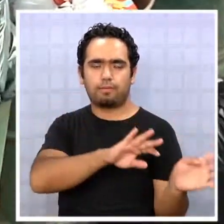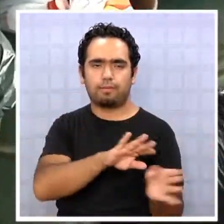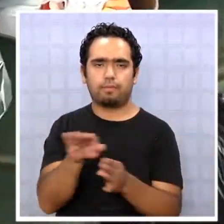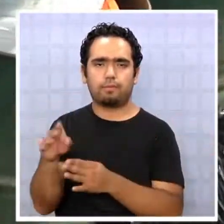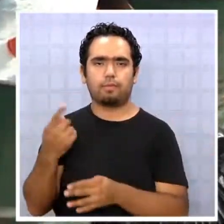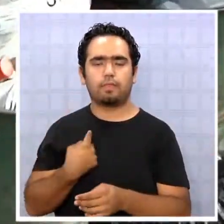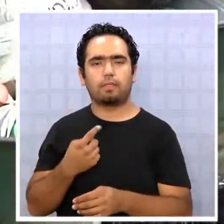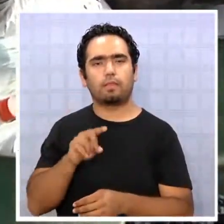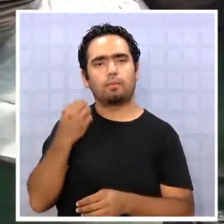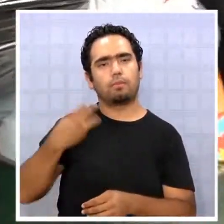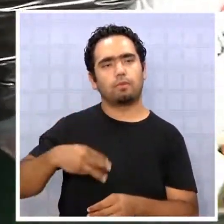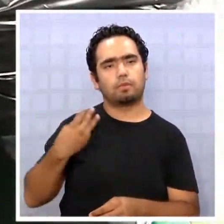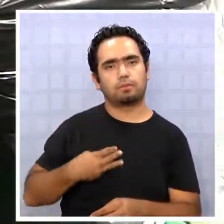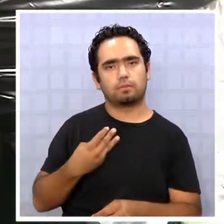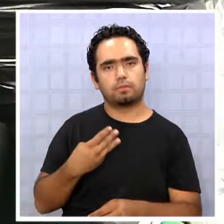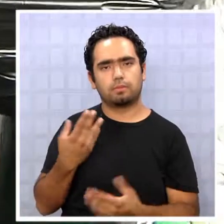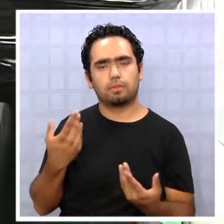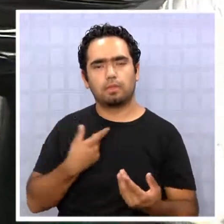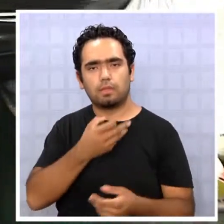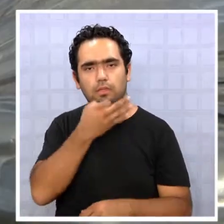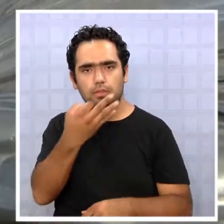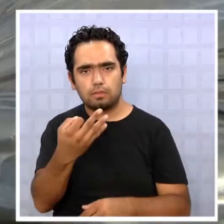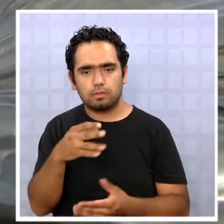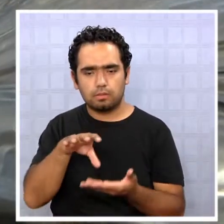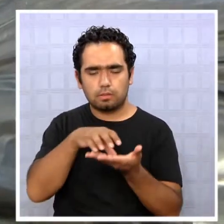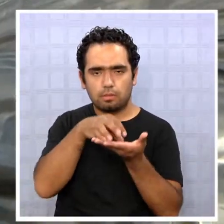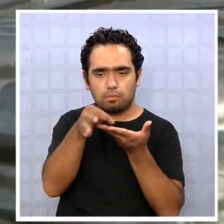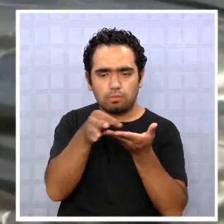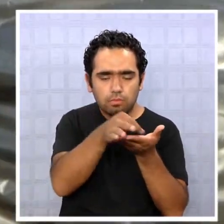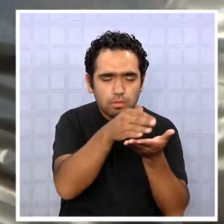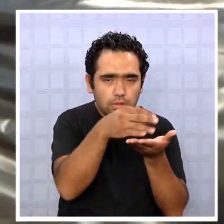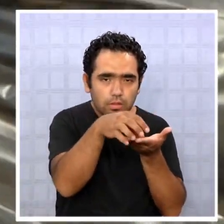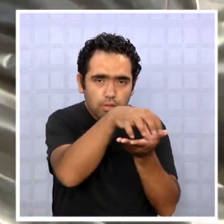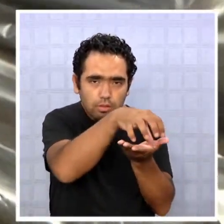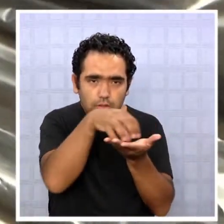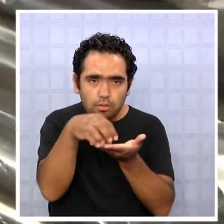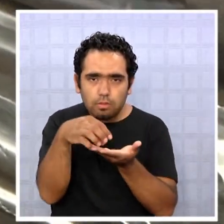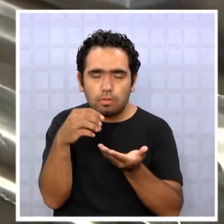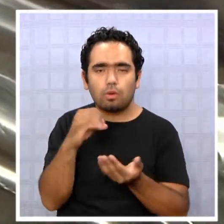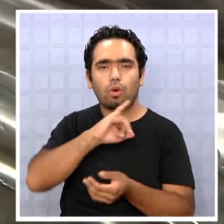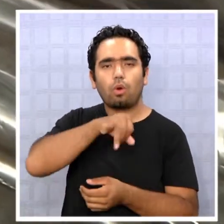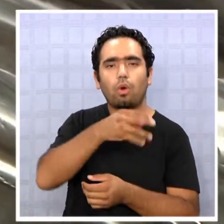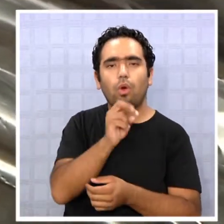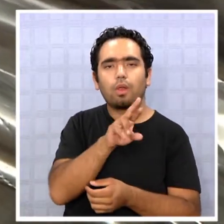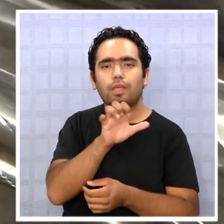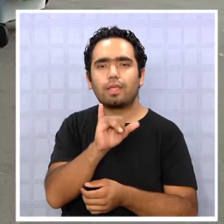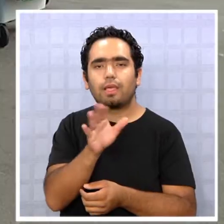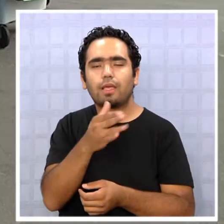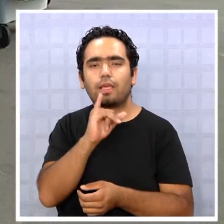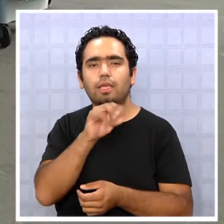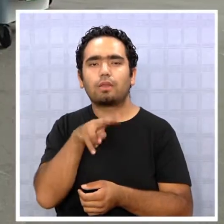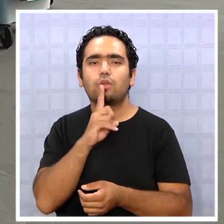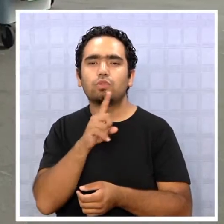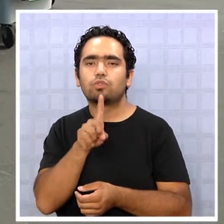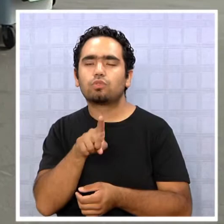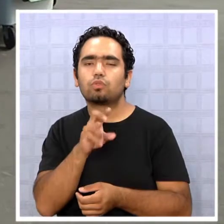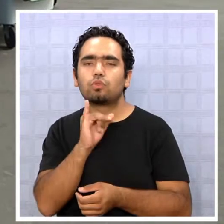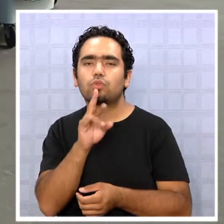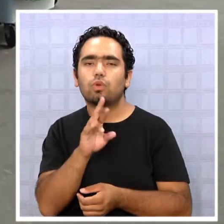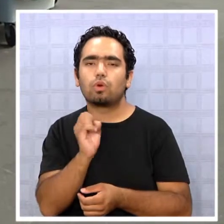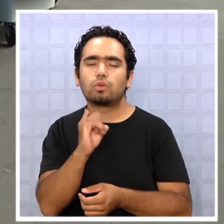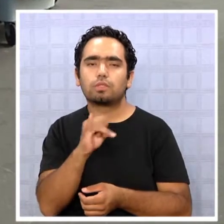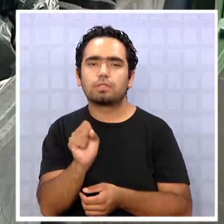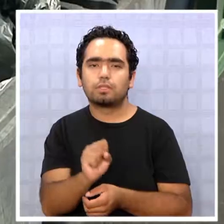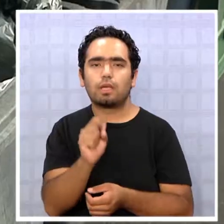mosca. Según el municipio, la población Jorge Nostrosa y el sector sur, sin delimitar un cuadrante, en este último caso, verán